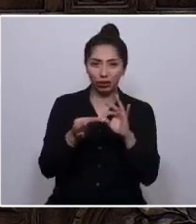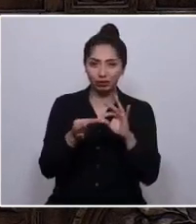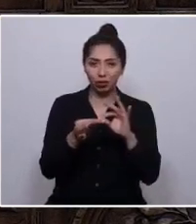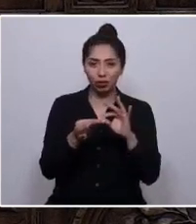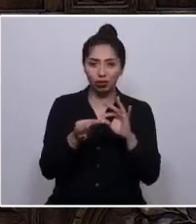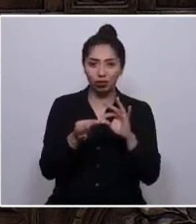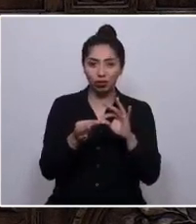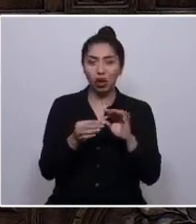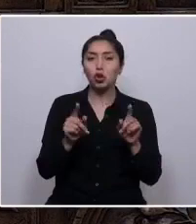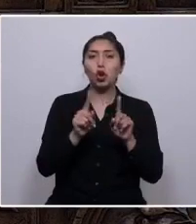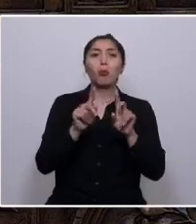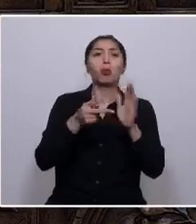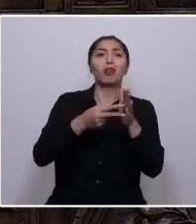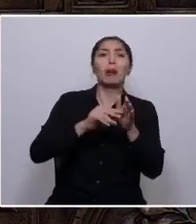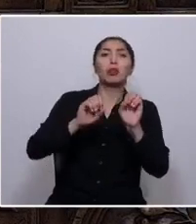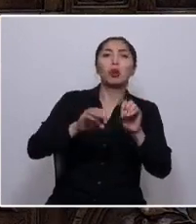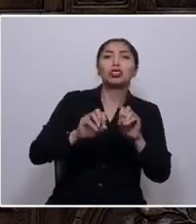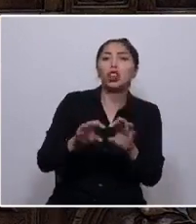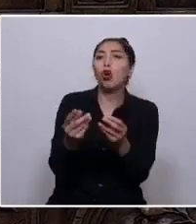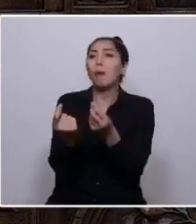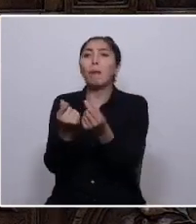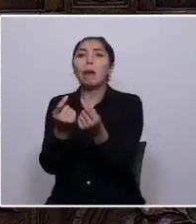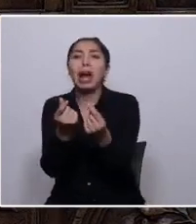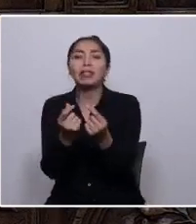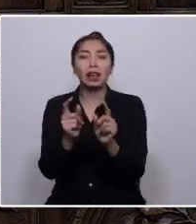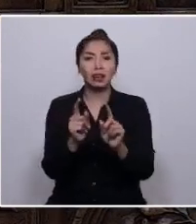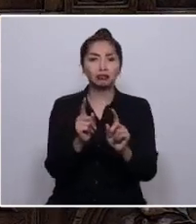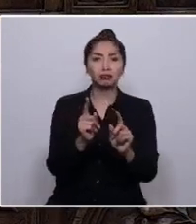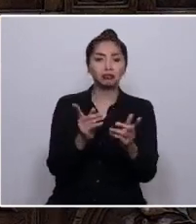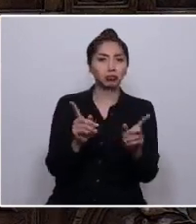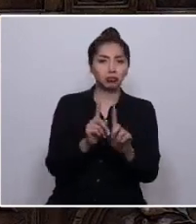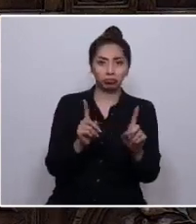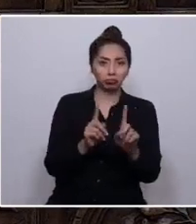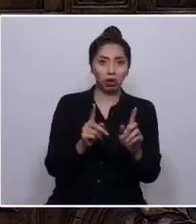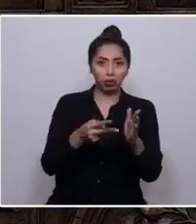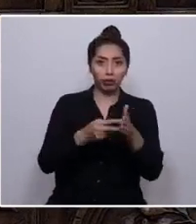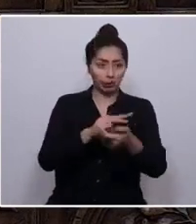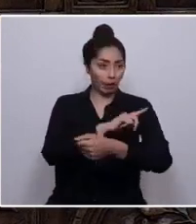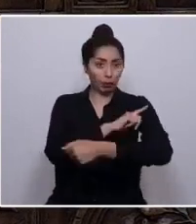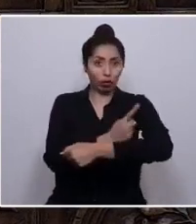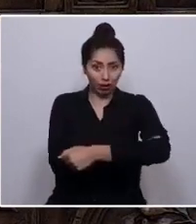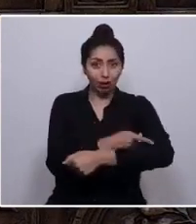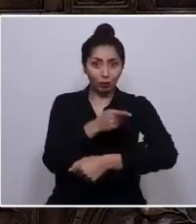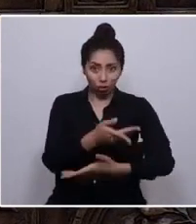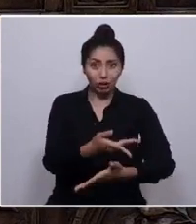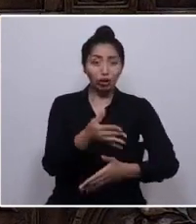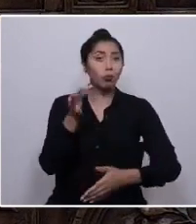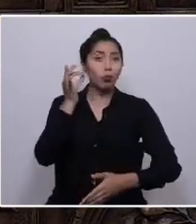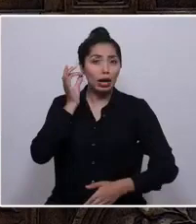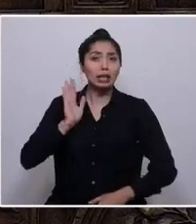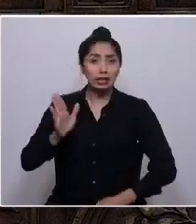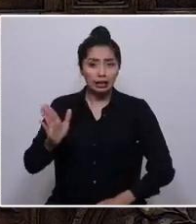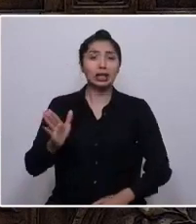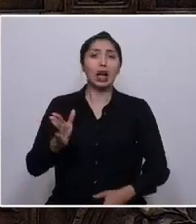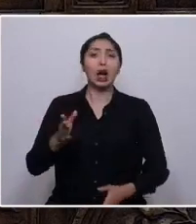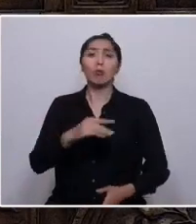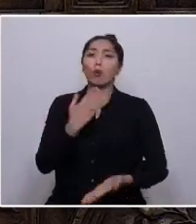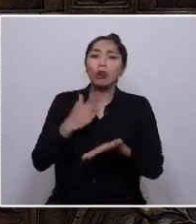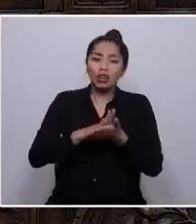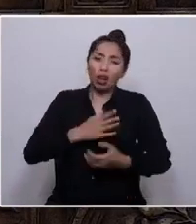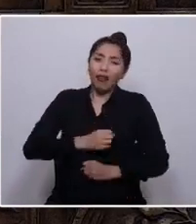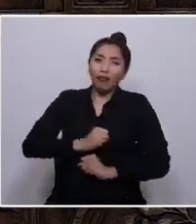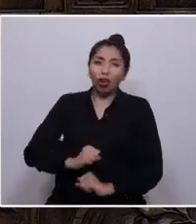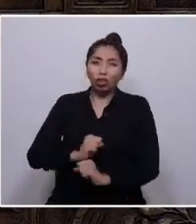atraso, no de educación, no de platas, que las mujeres sigamos muriendo por abortos clandestinos, con menor educación, por embarazos no